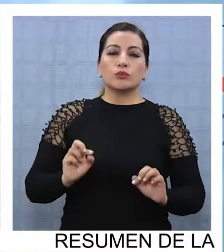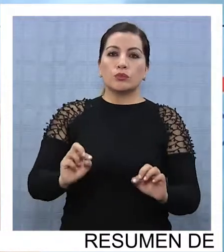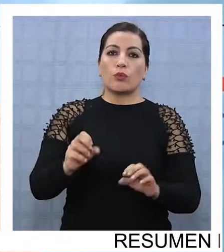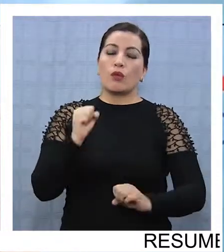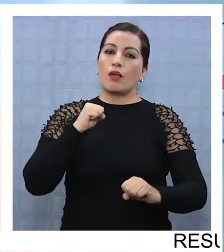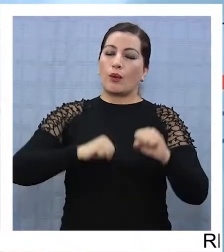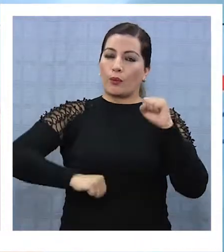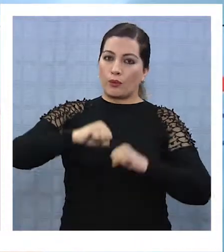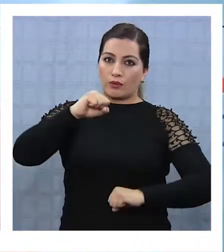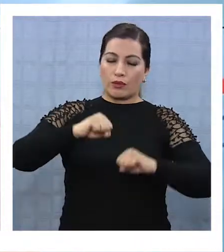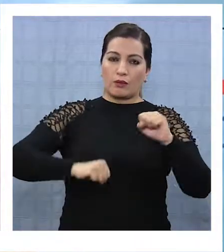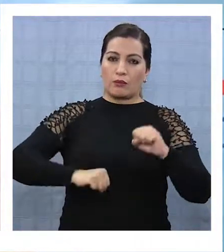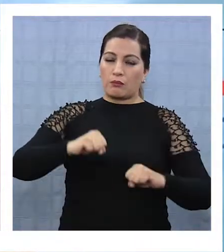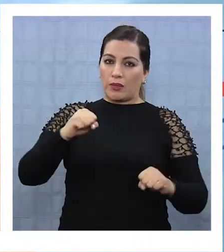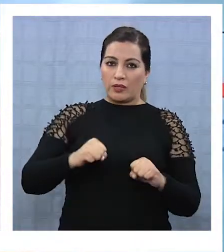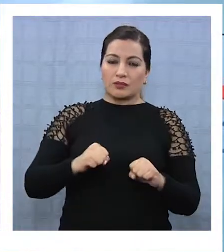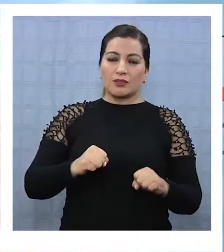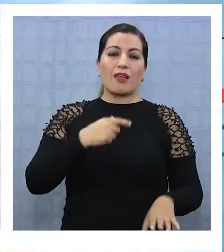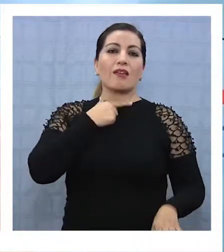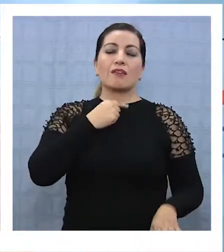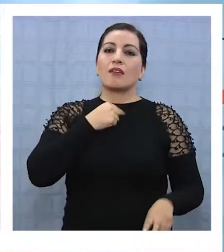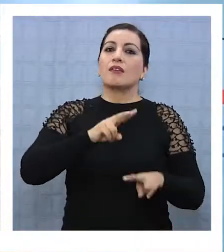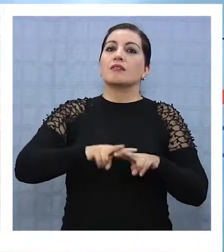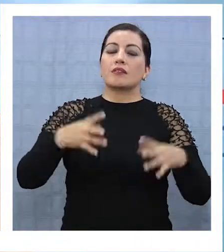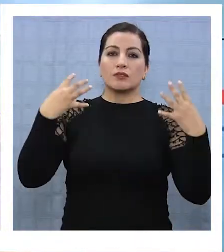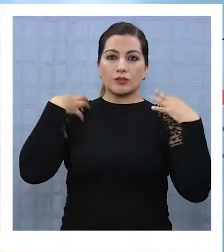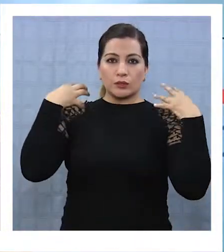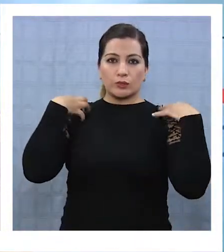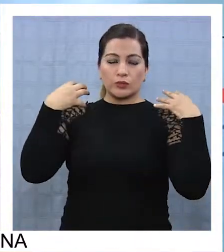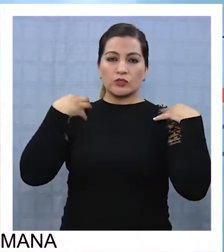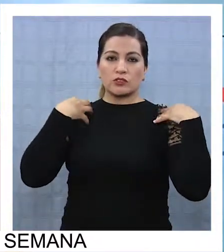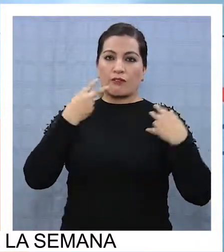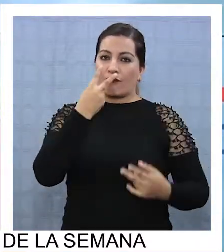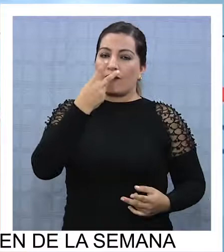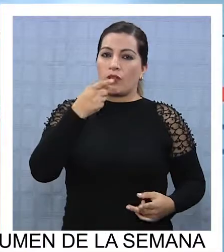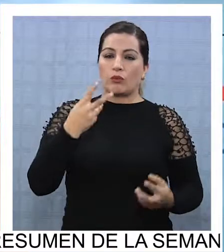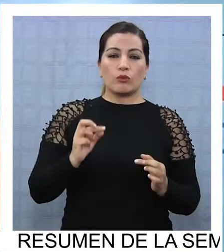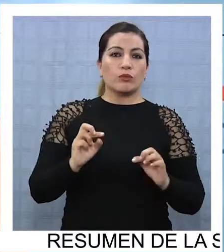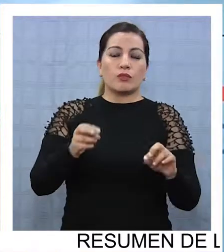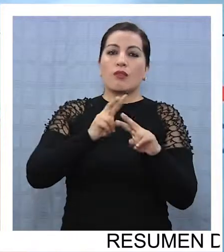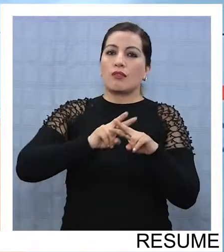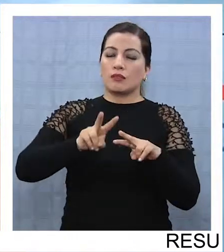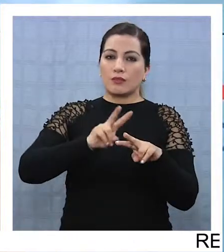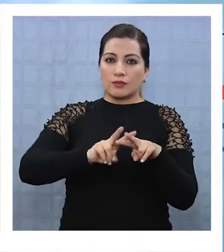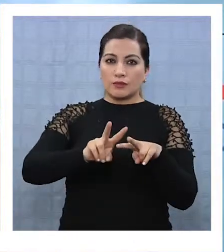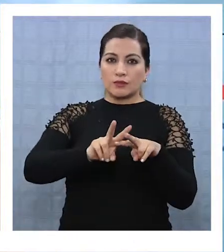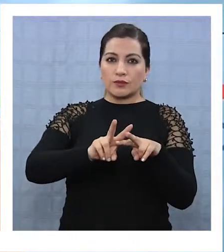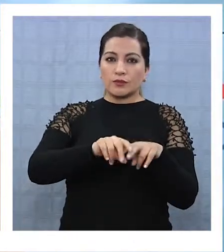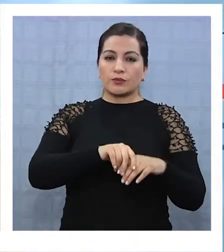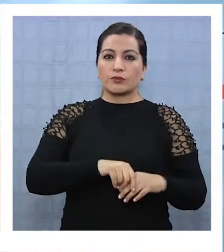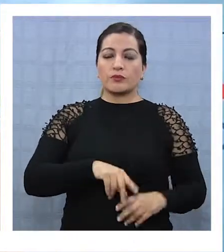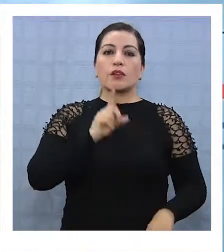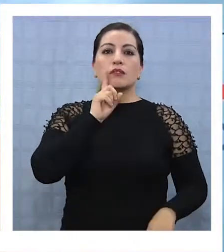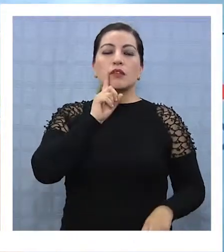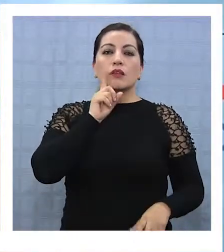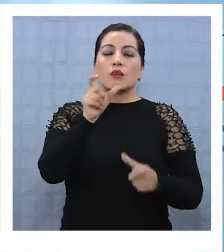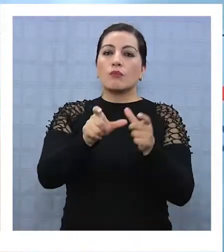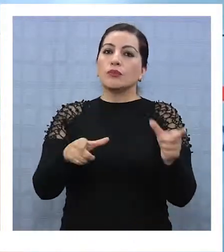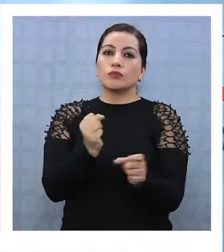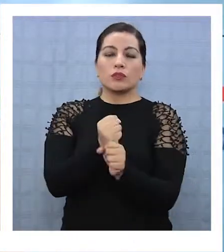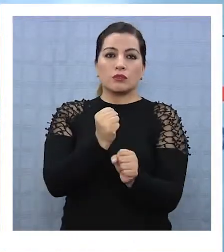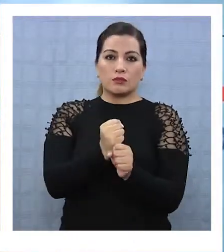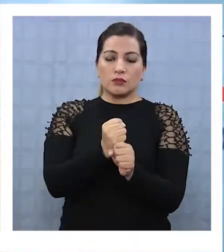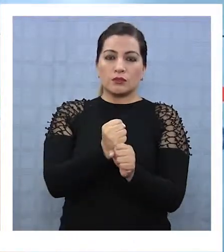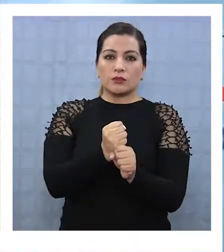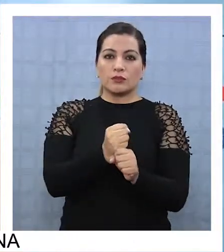de que la empresa tome este guante y empiece a ver la posibilidad de generar y tener a más personas ocupadas.